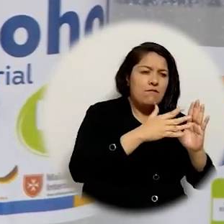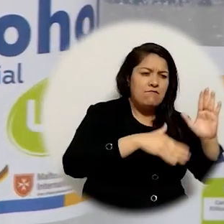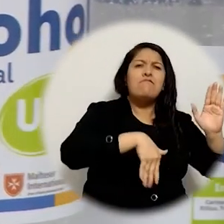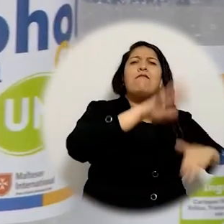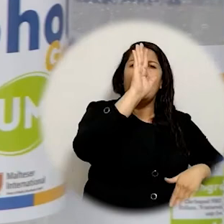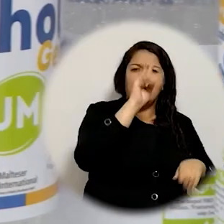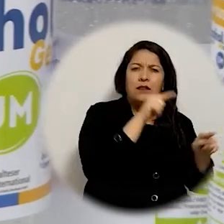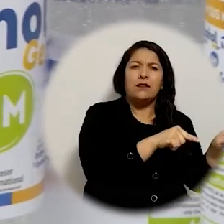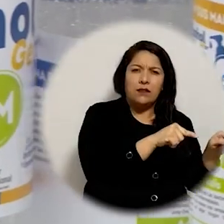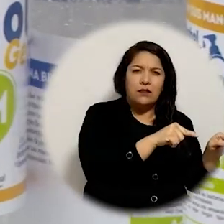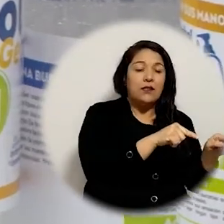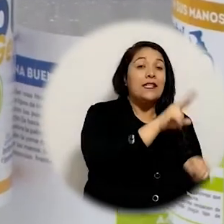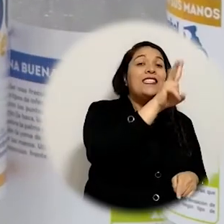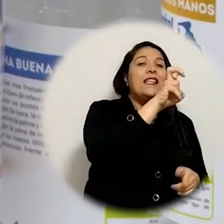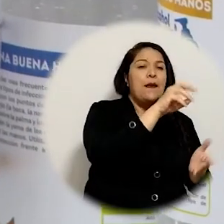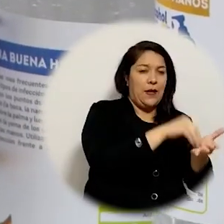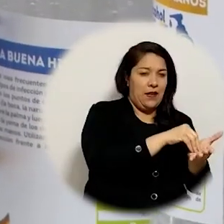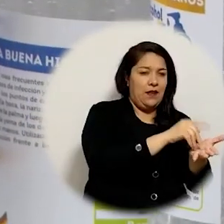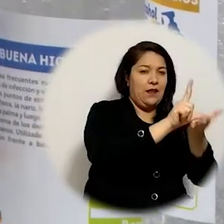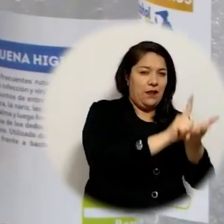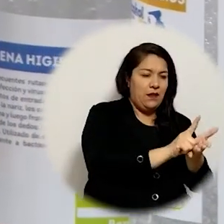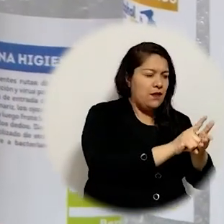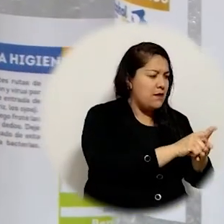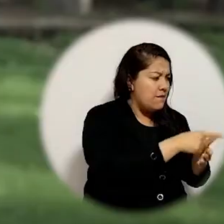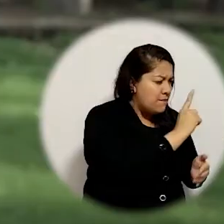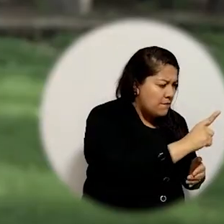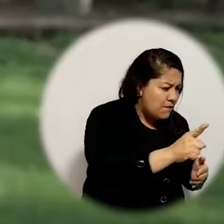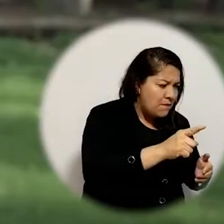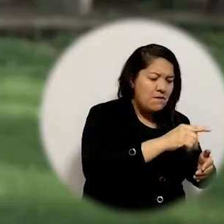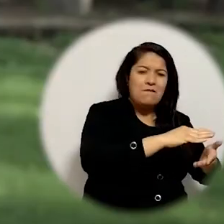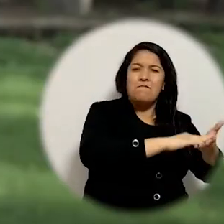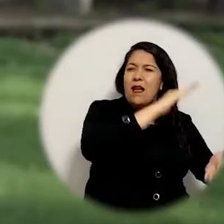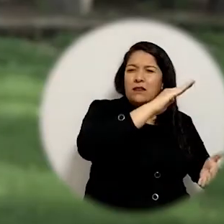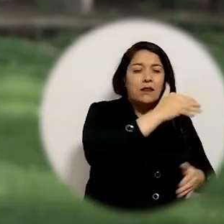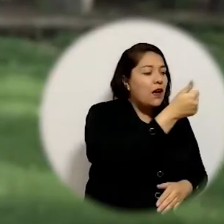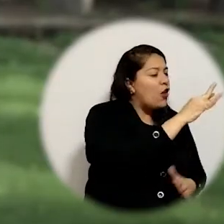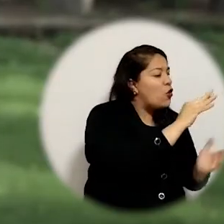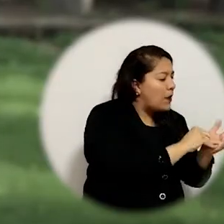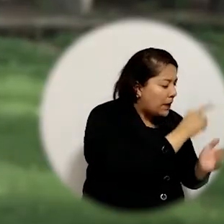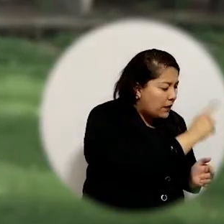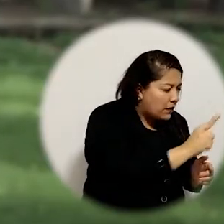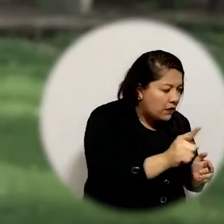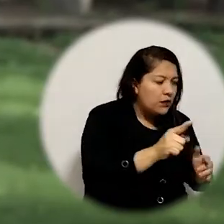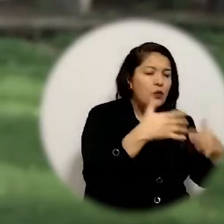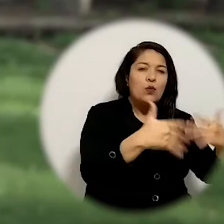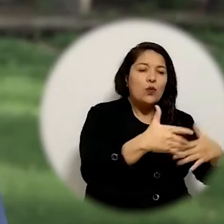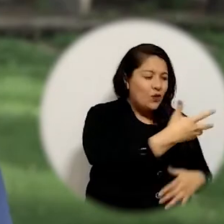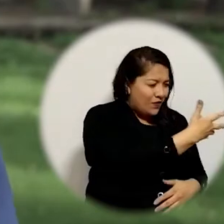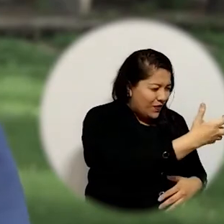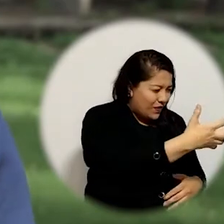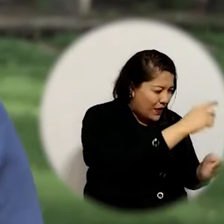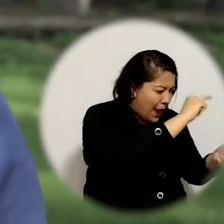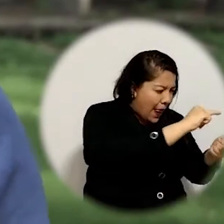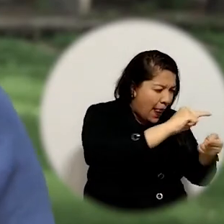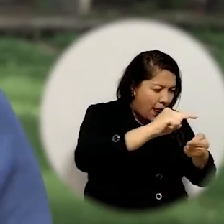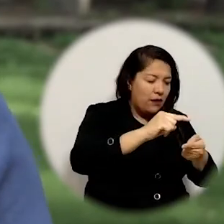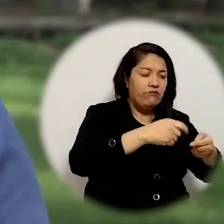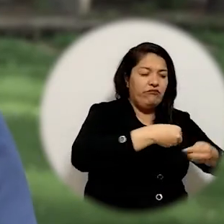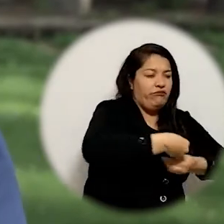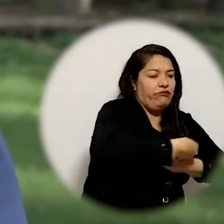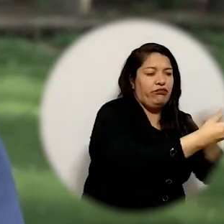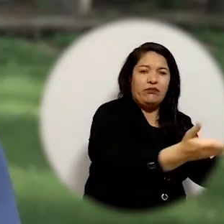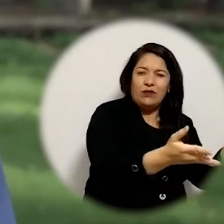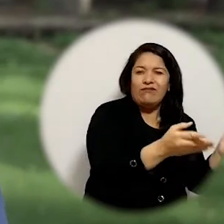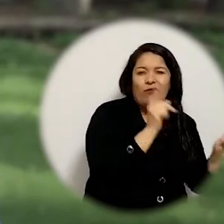logramos llevar la producción a 7.000 litros es decir, alrededor de unos 14.000 envases de 500 mililitros